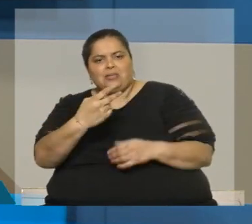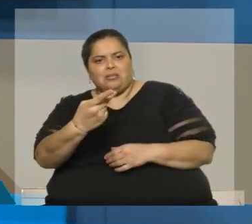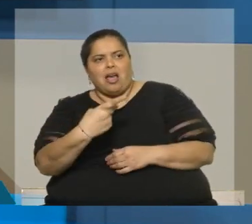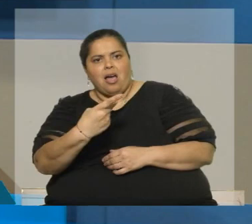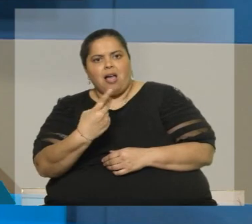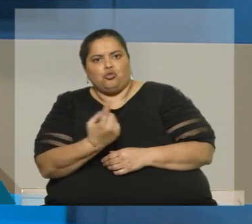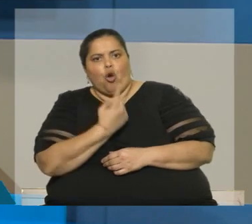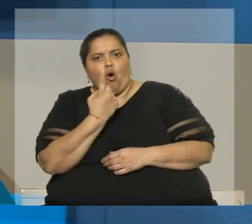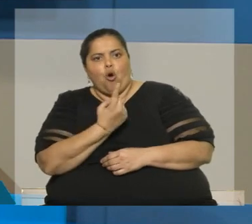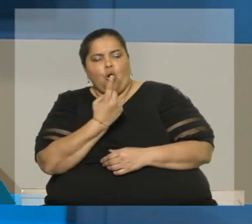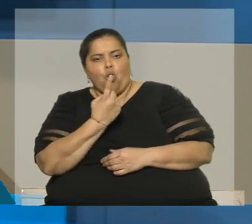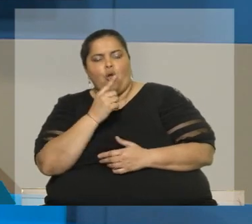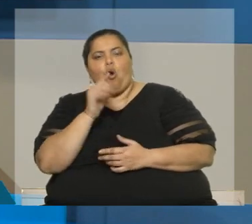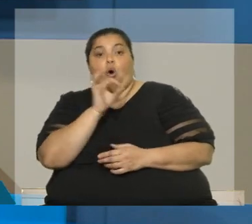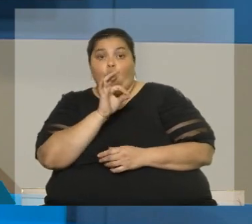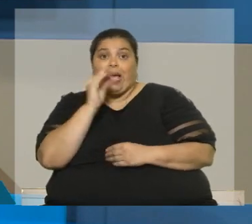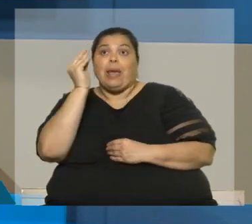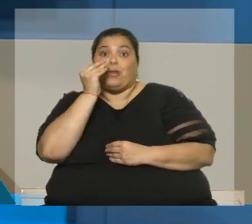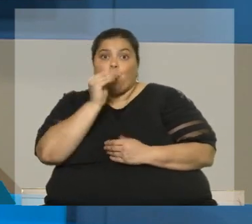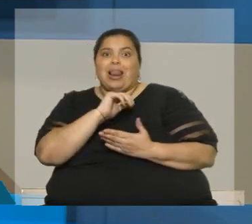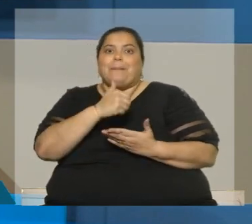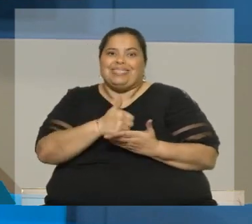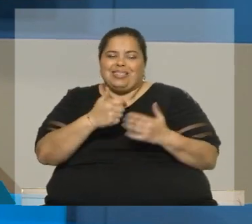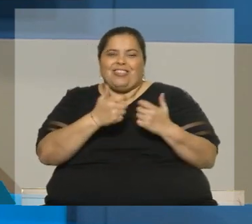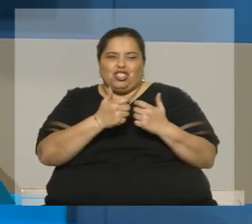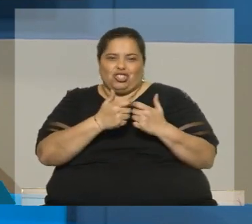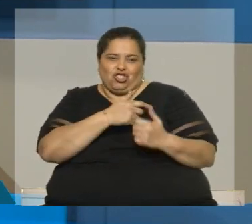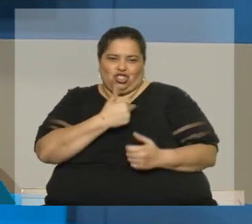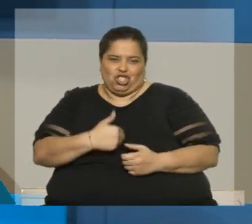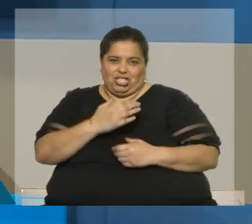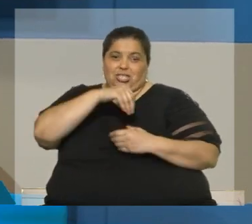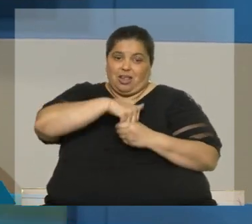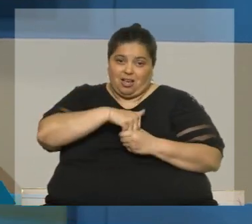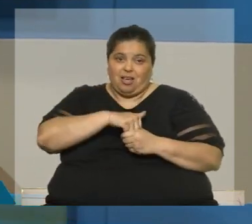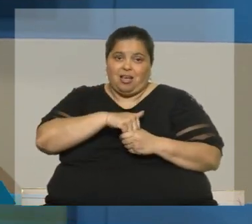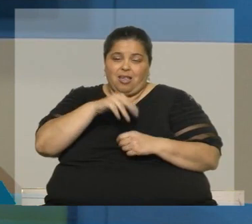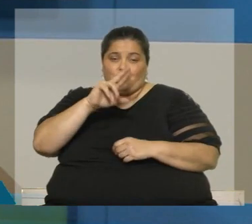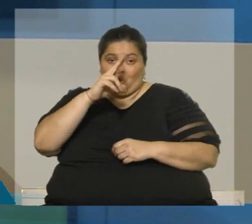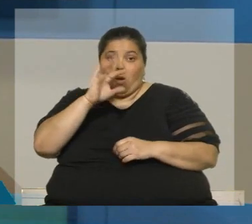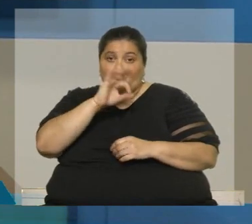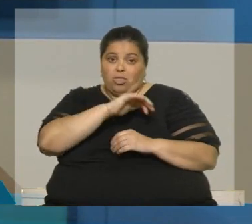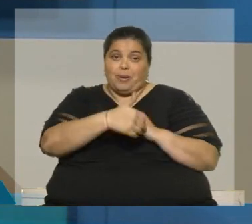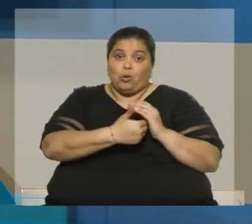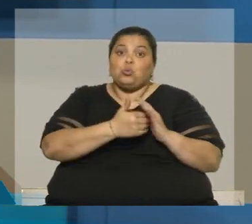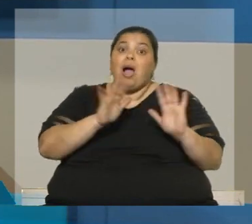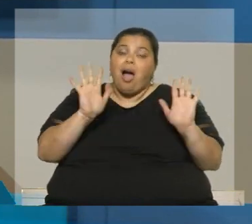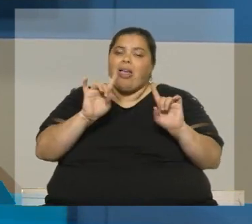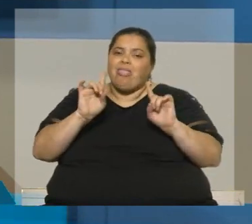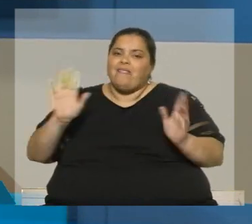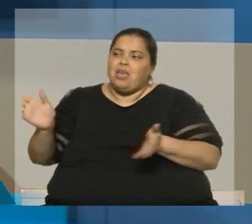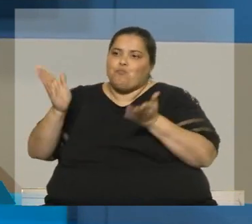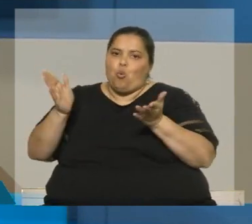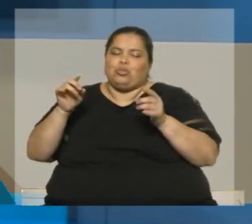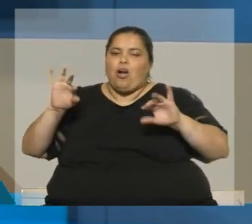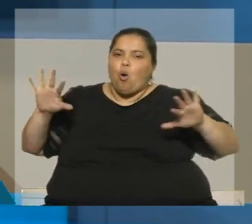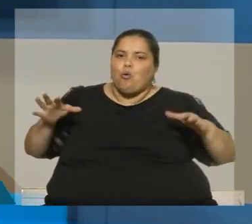China, y que les preocupe la presencia de China en Uruguay y en Mercosur, lo que tienen que hacer es impulsar a que se ratifique el acuerdo de Unión Europea con Mercosur